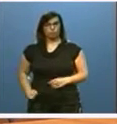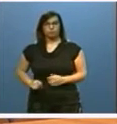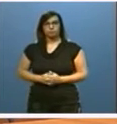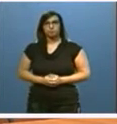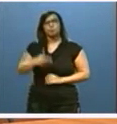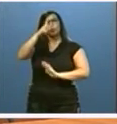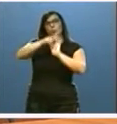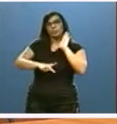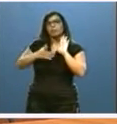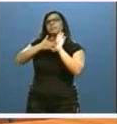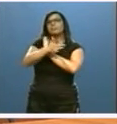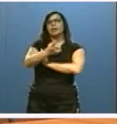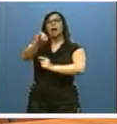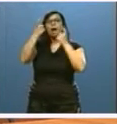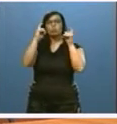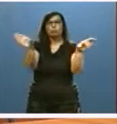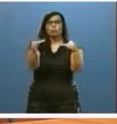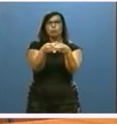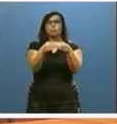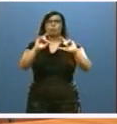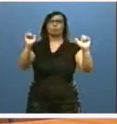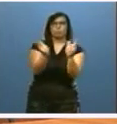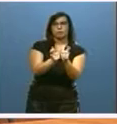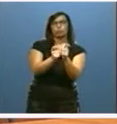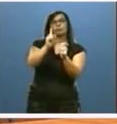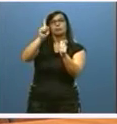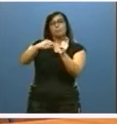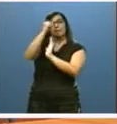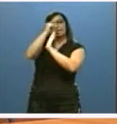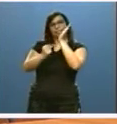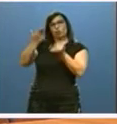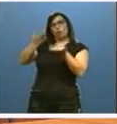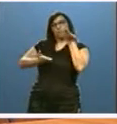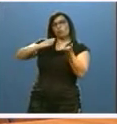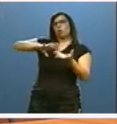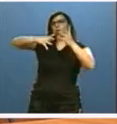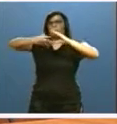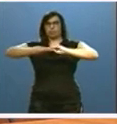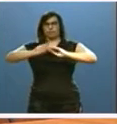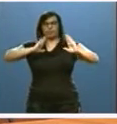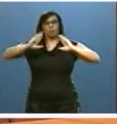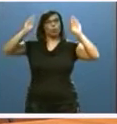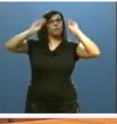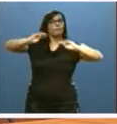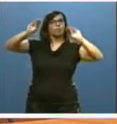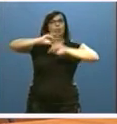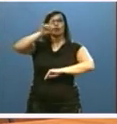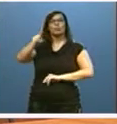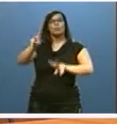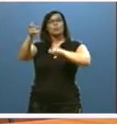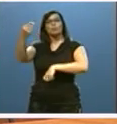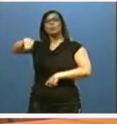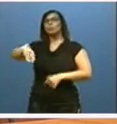Esta norma reduce el número de alumnos por grupo, adapta los criterios de evaluación en el periodo de formación y, como gran novedad,